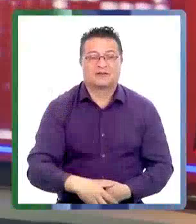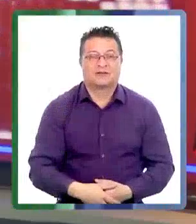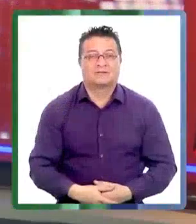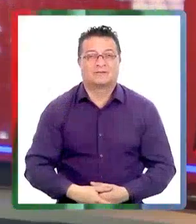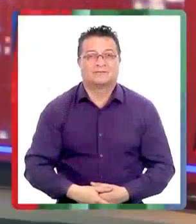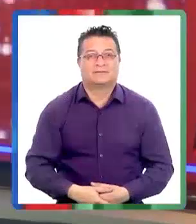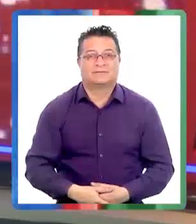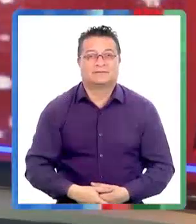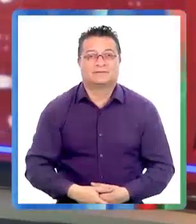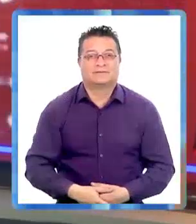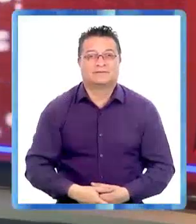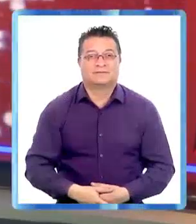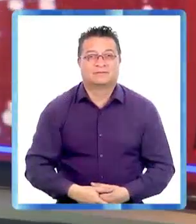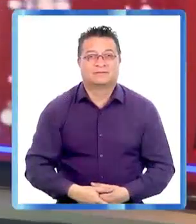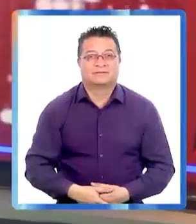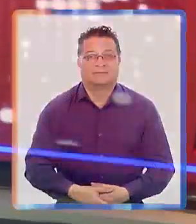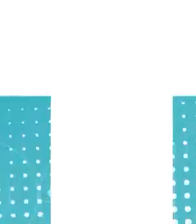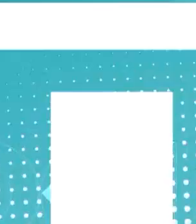Pausa y regresamos. No se vayan.